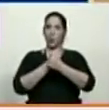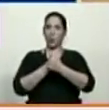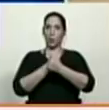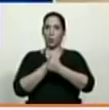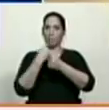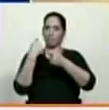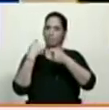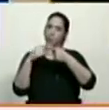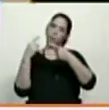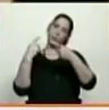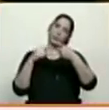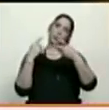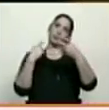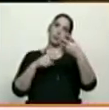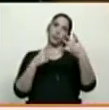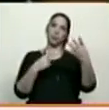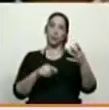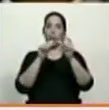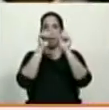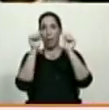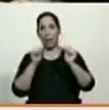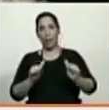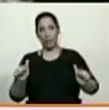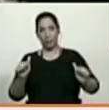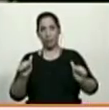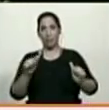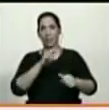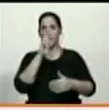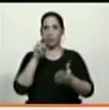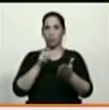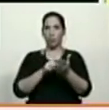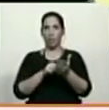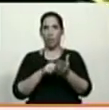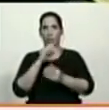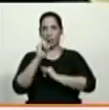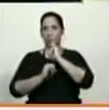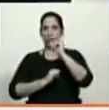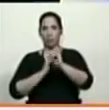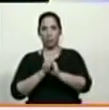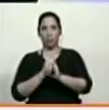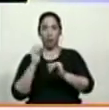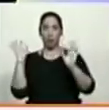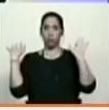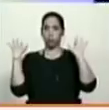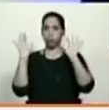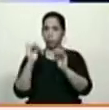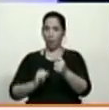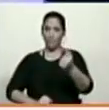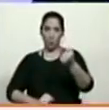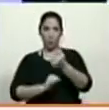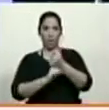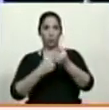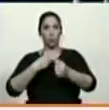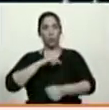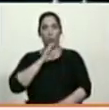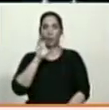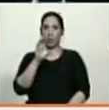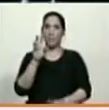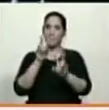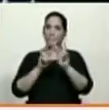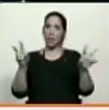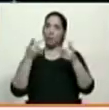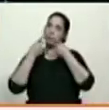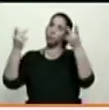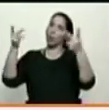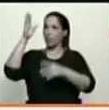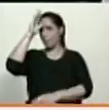decenas de artistas nacionales e internacionales que vendrán a apoyar a nuestro país por la paz, que le dirán a Donald